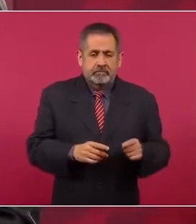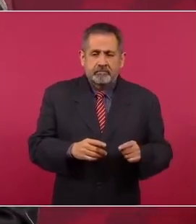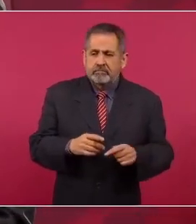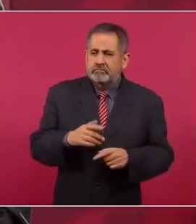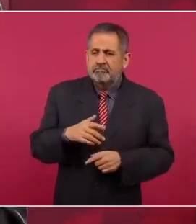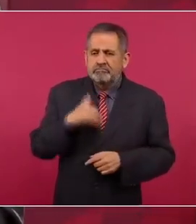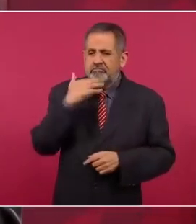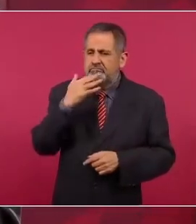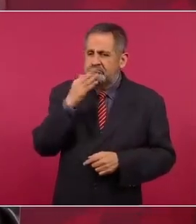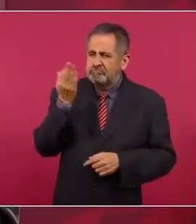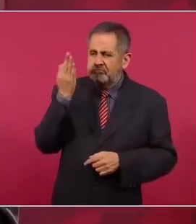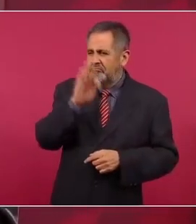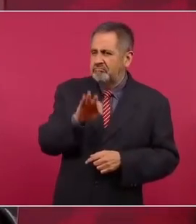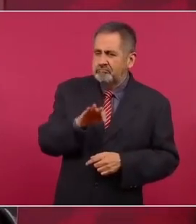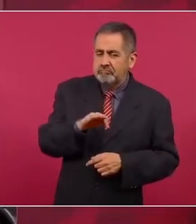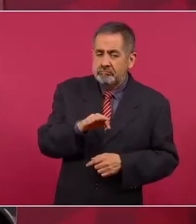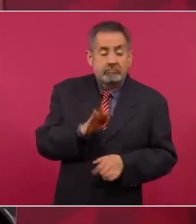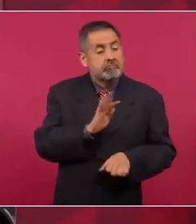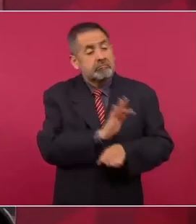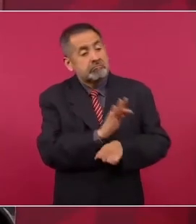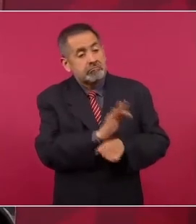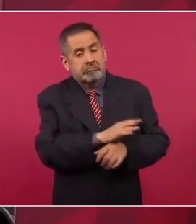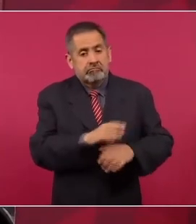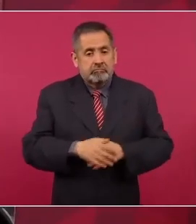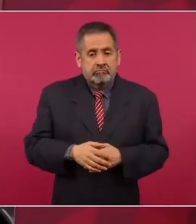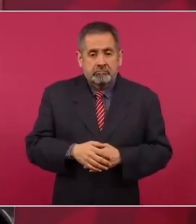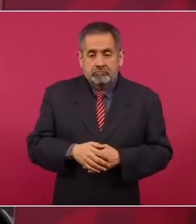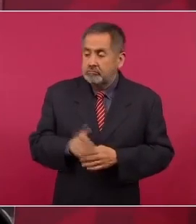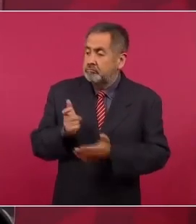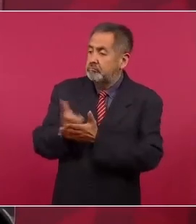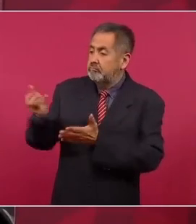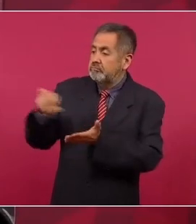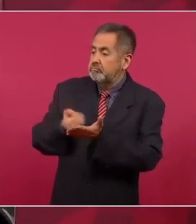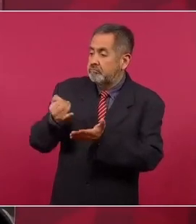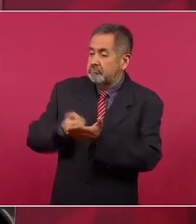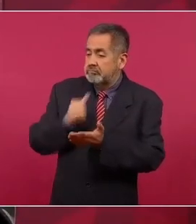la hacienda pública.